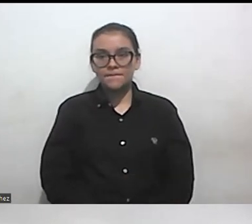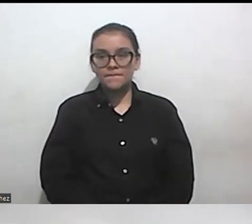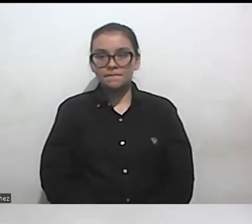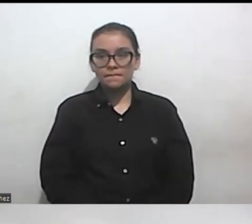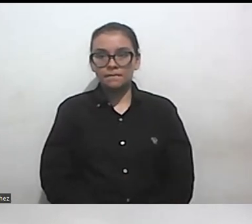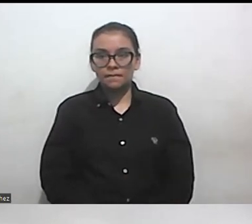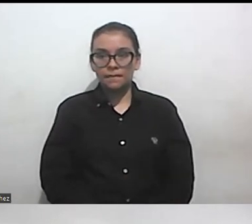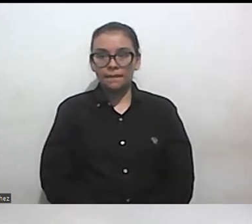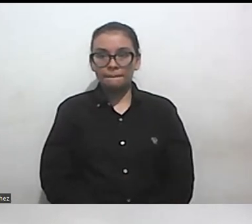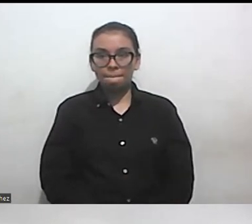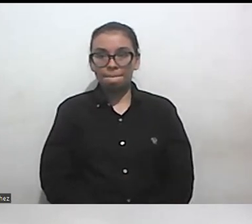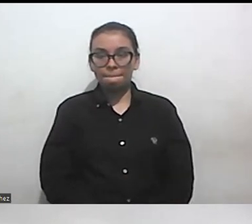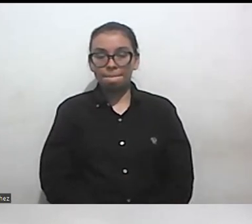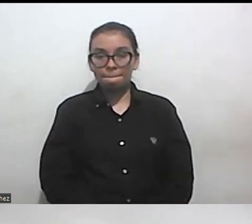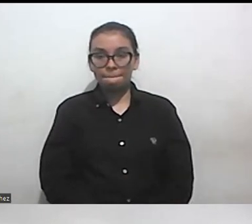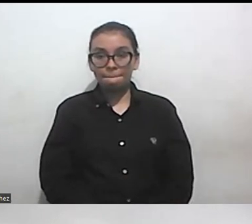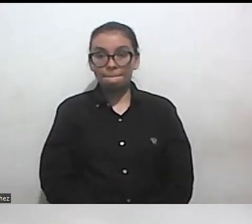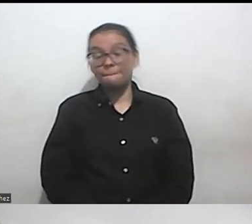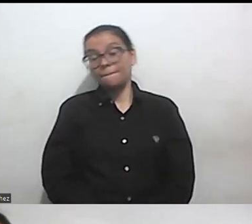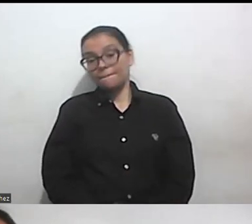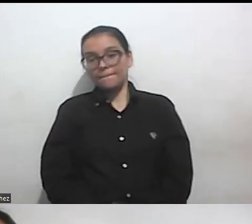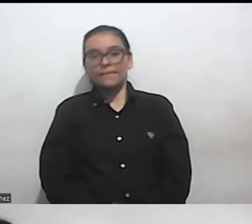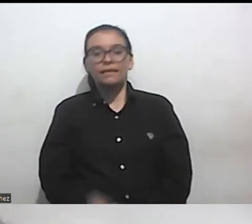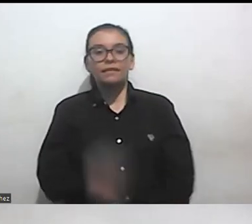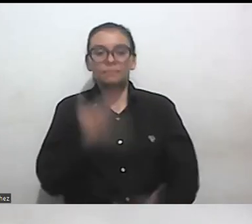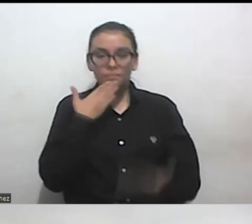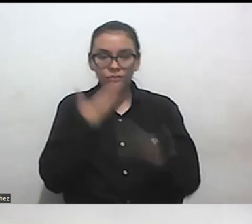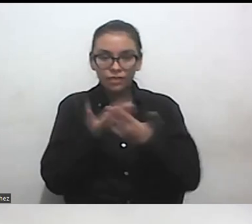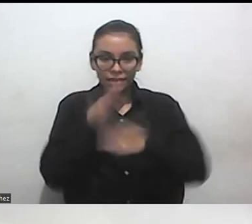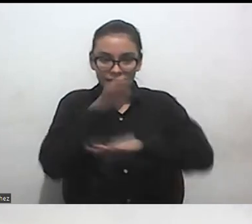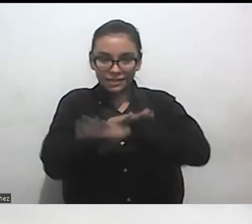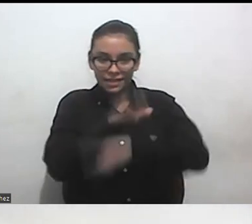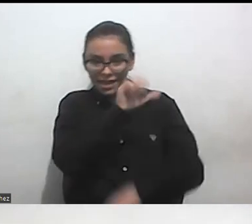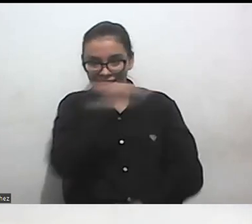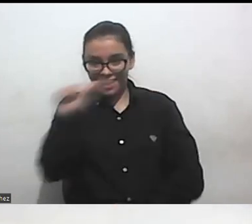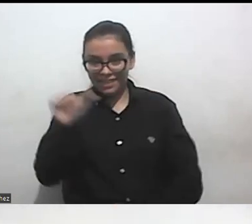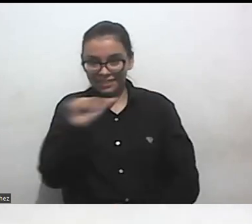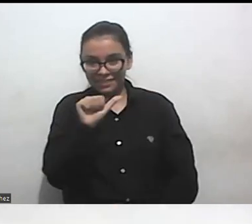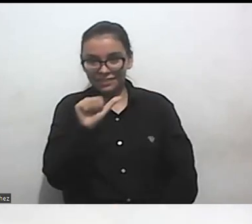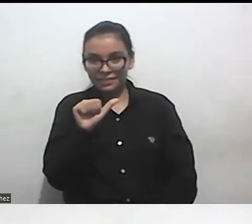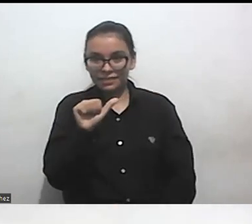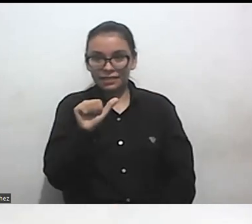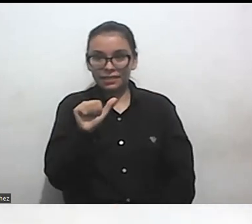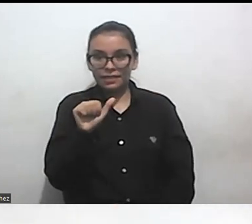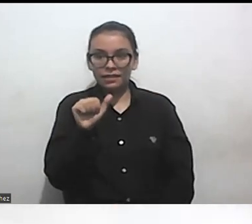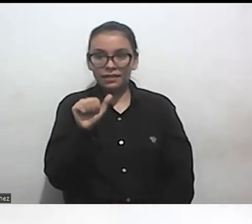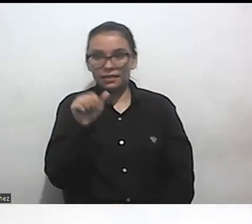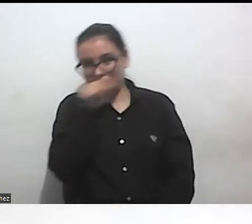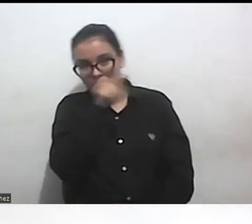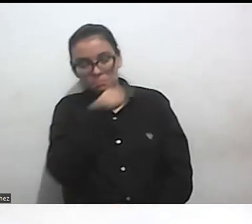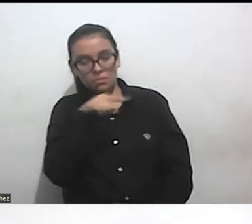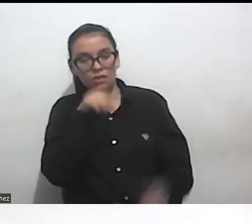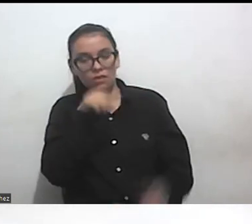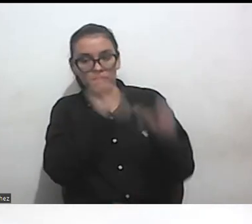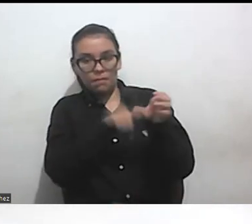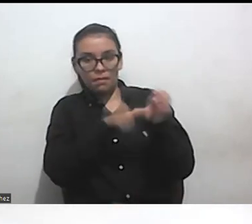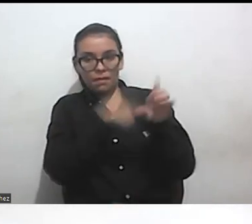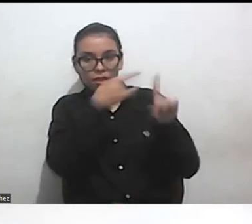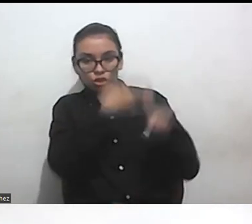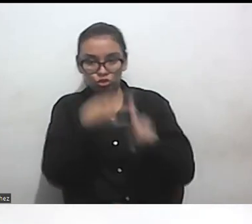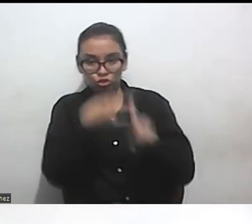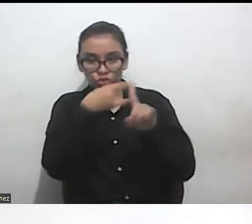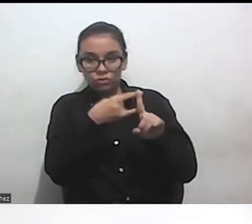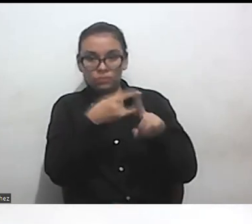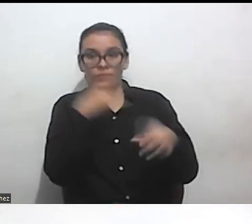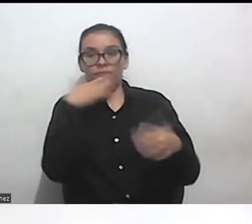bueno primero que todo muy buenas tardes a todas todos los que estén acá en este espacio gracias